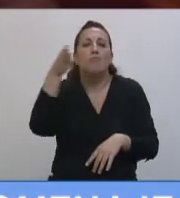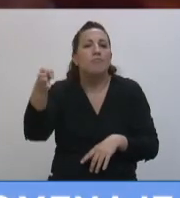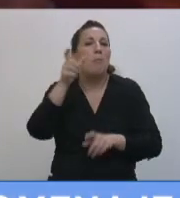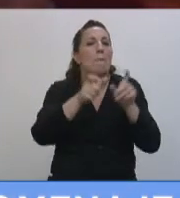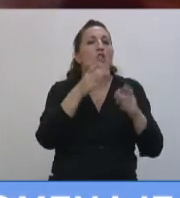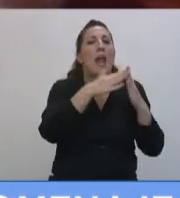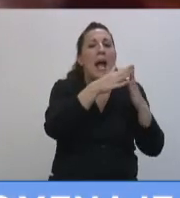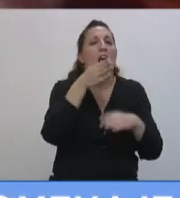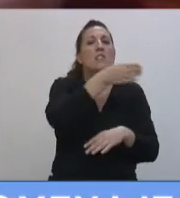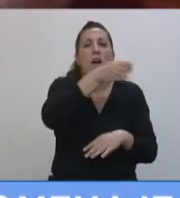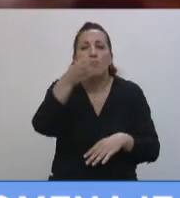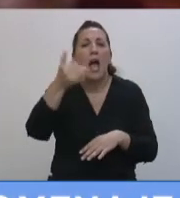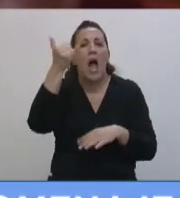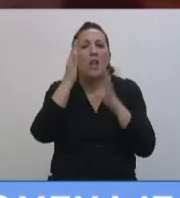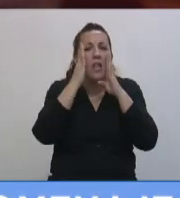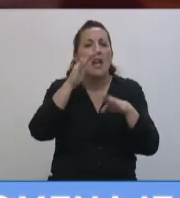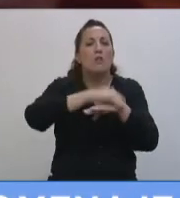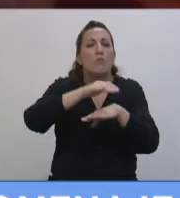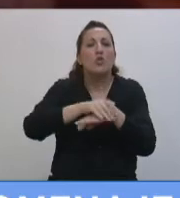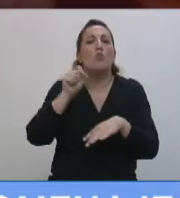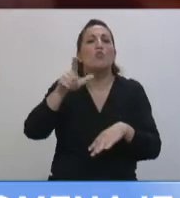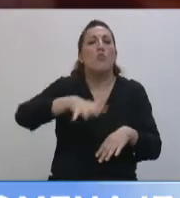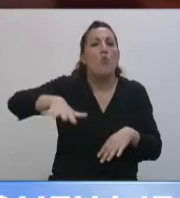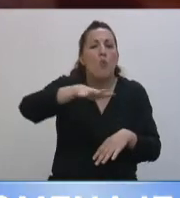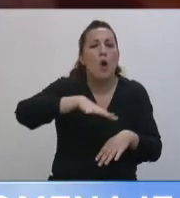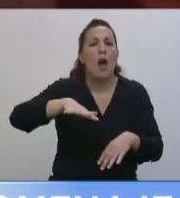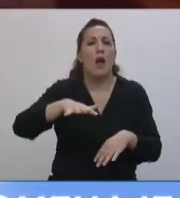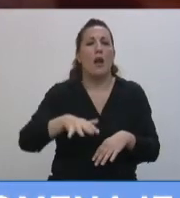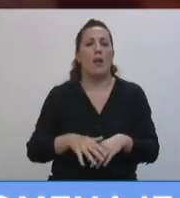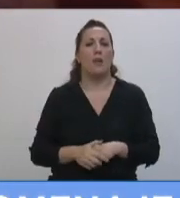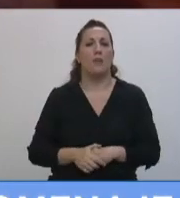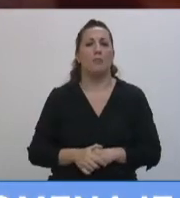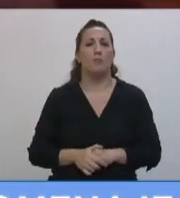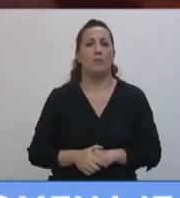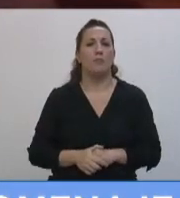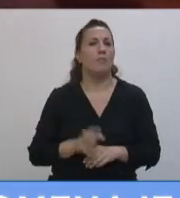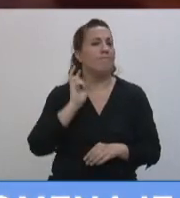por su tierra, por su comunidad, por su partido y el destino.